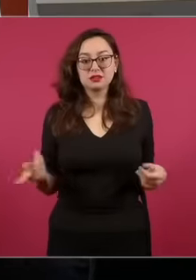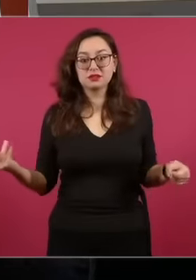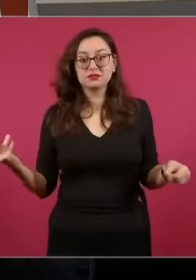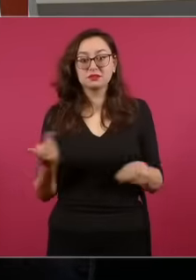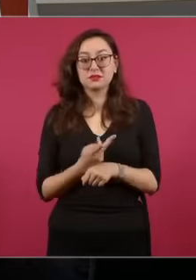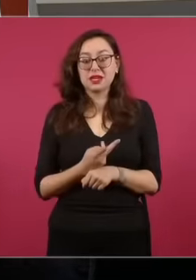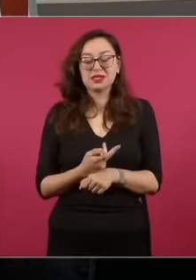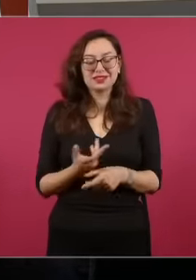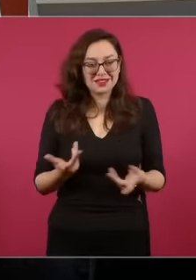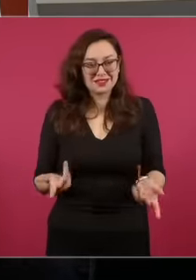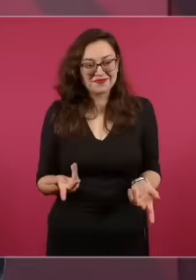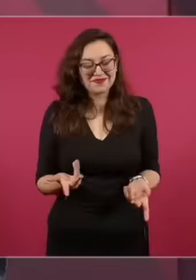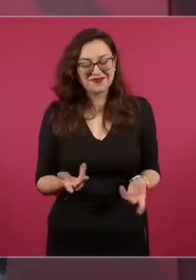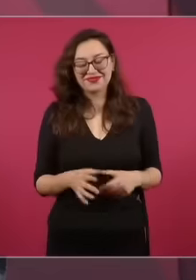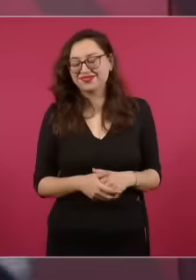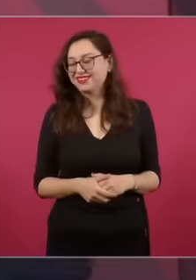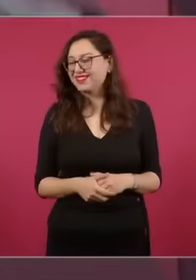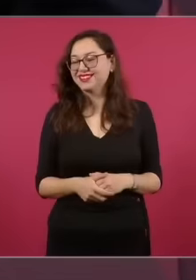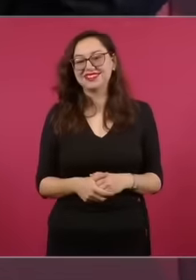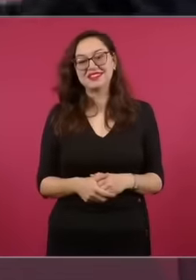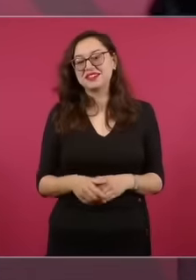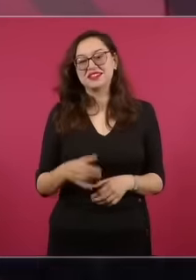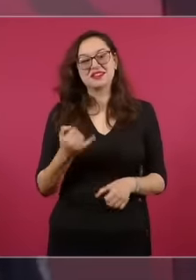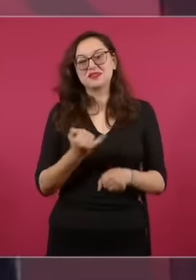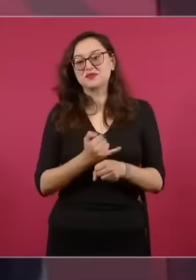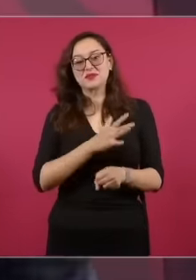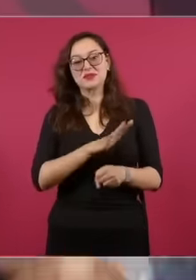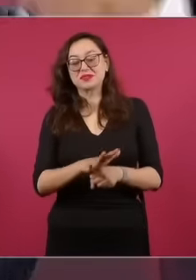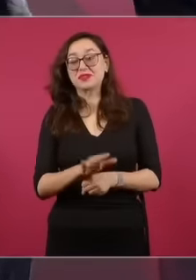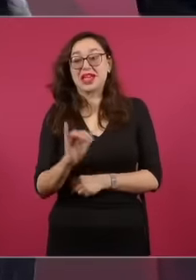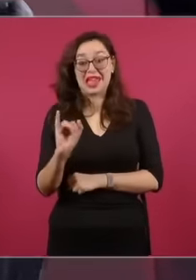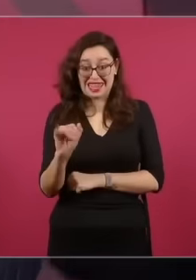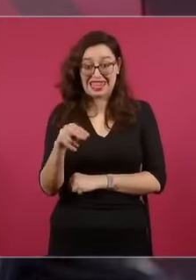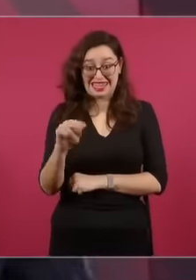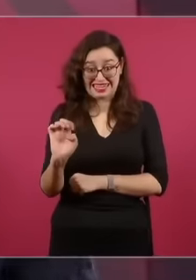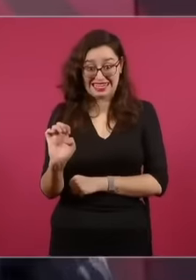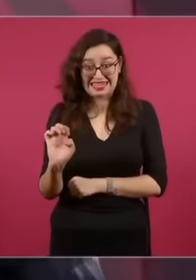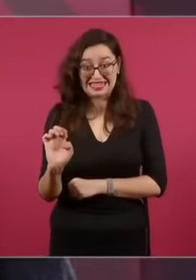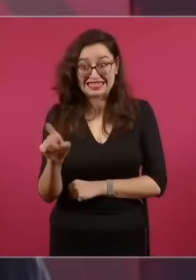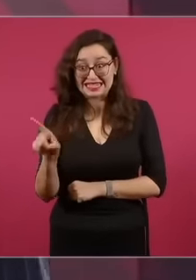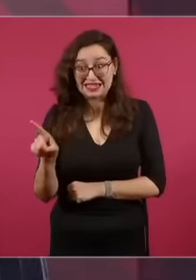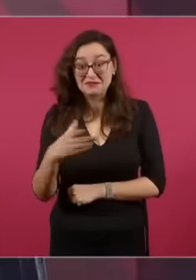anterior que ya había resuelto con la fórmula